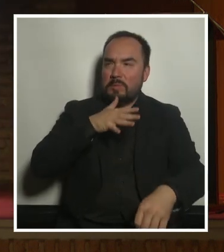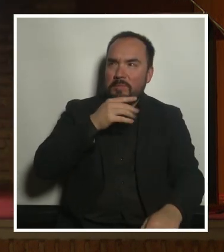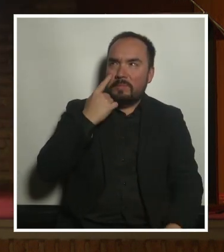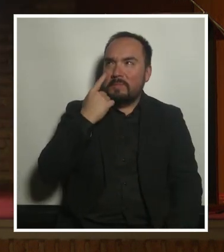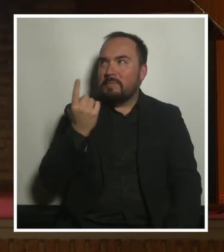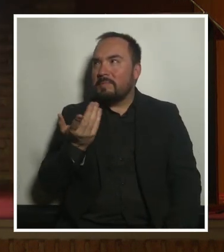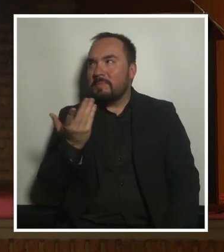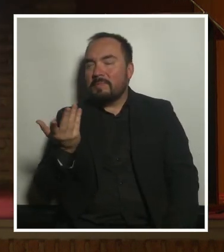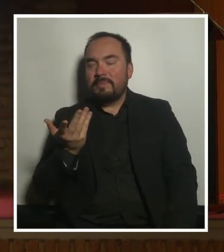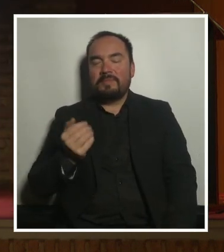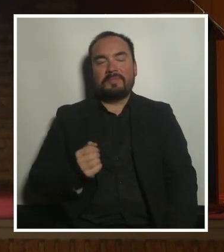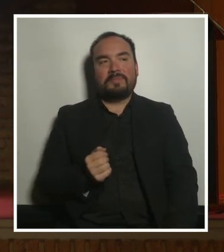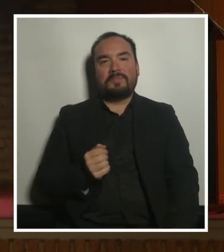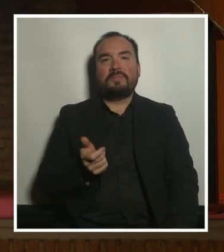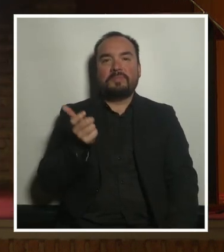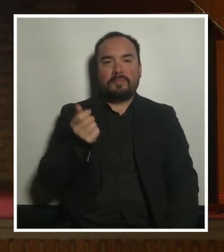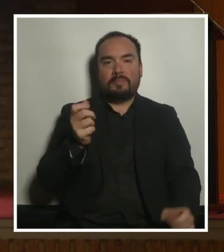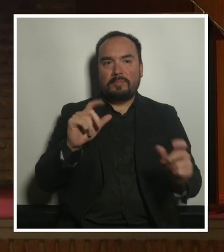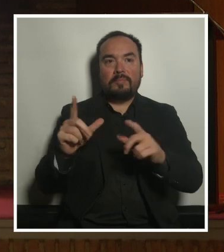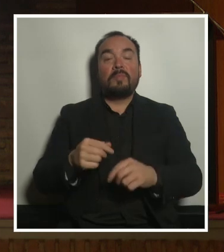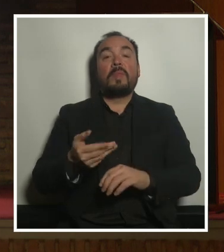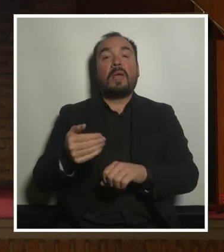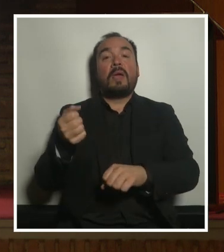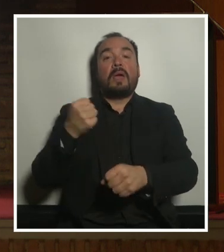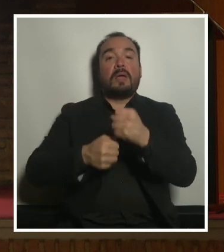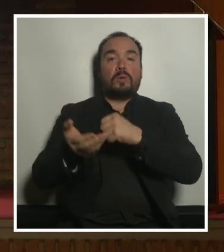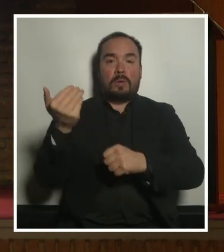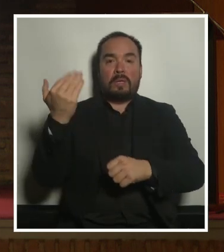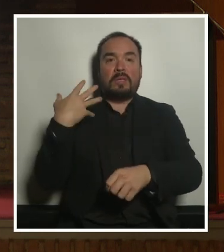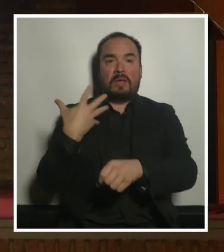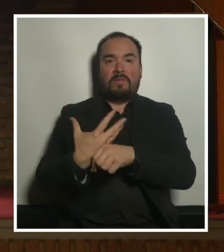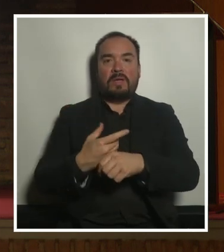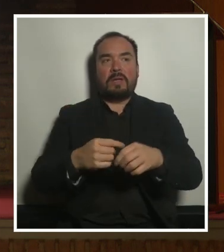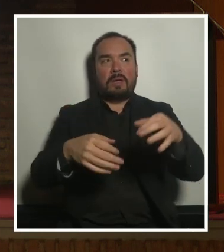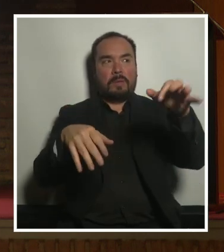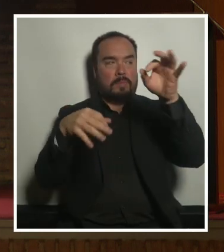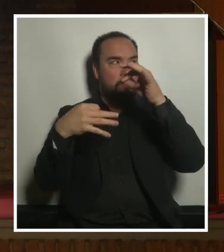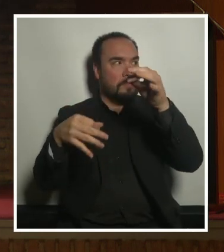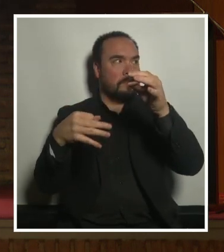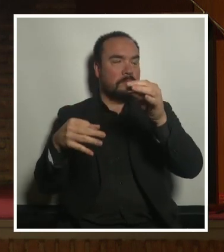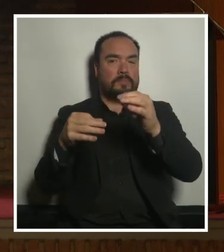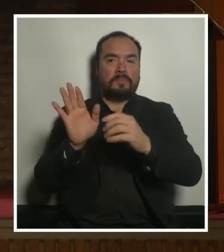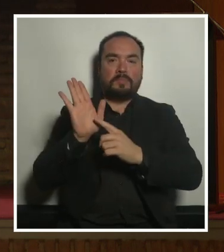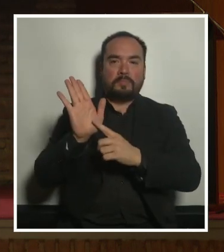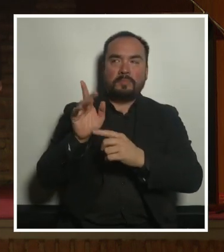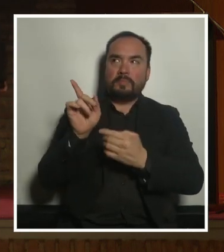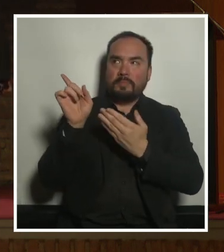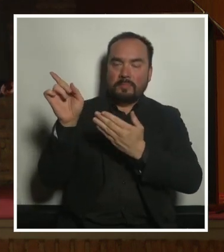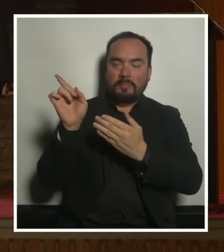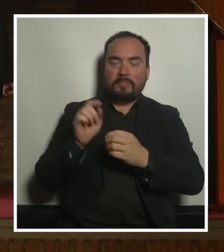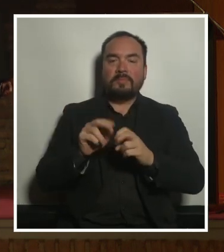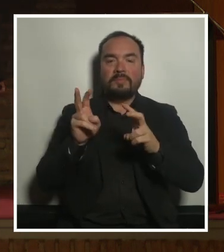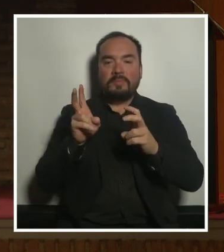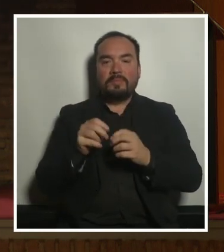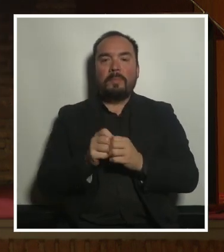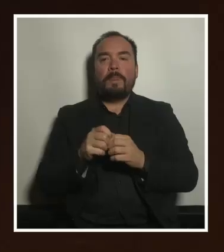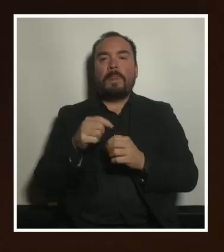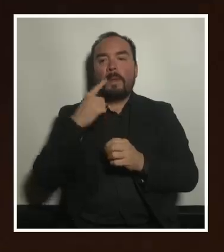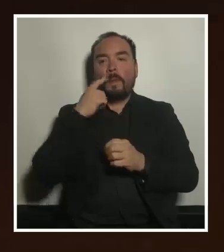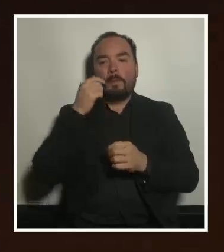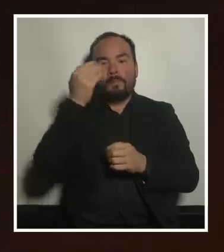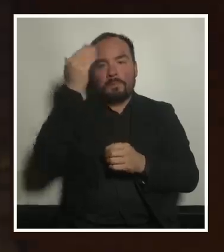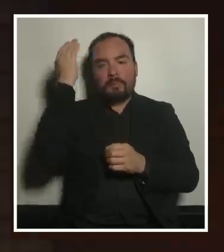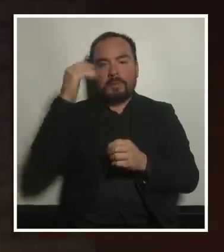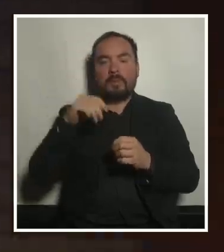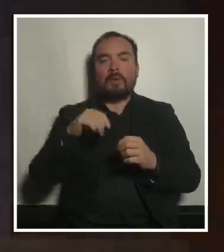Hace unos años hacíamos este diagrama que está inspirado en el concepto de la danza de la ciudad de Jane Jacobs y en el